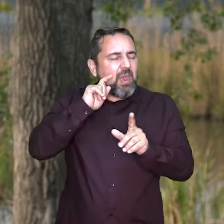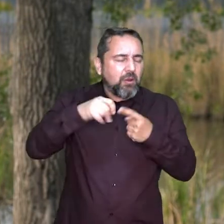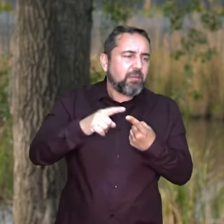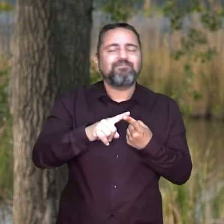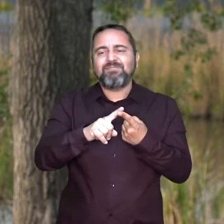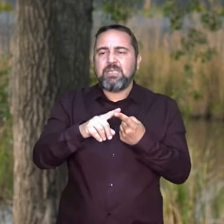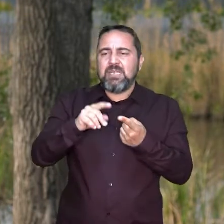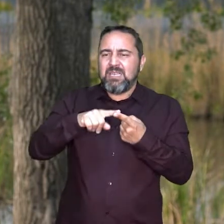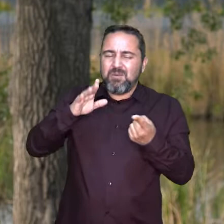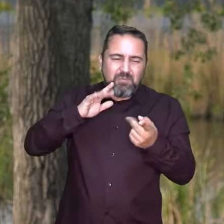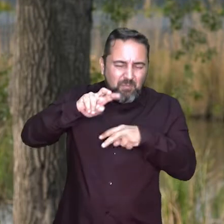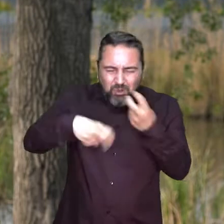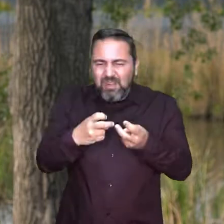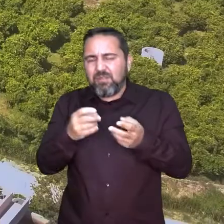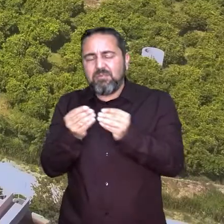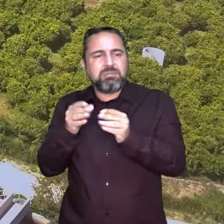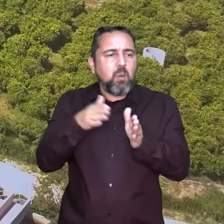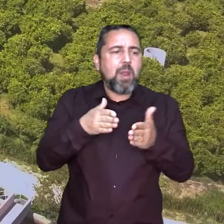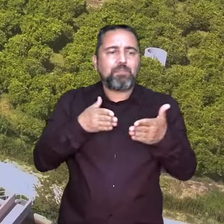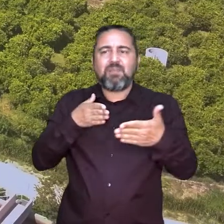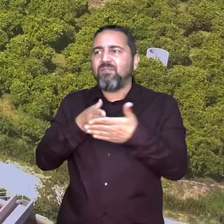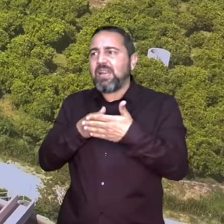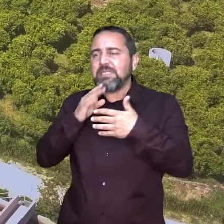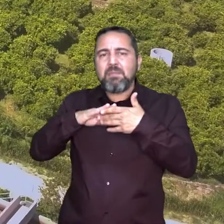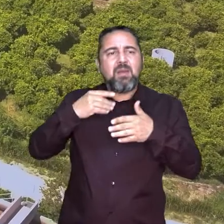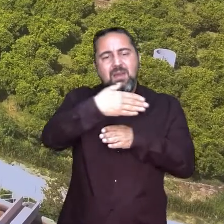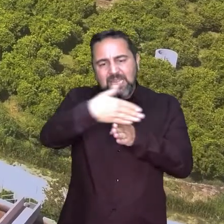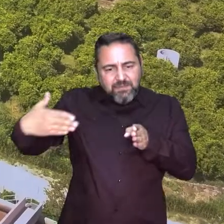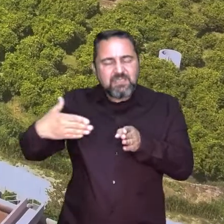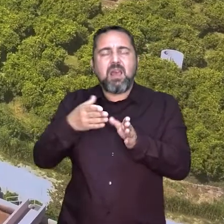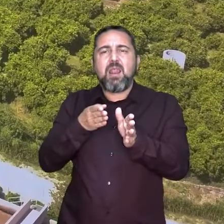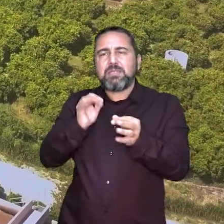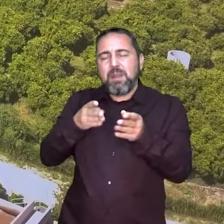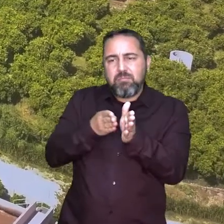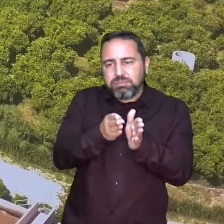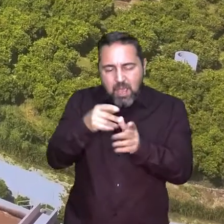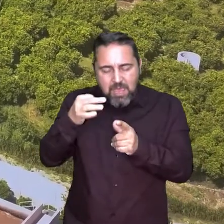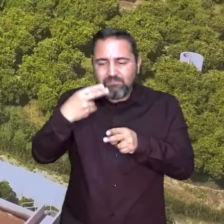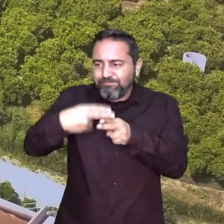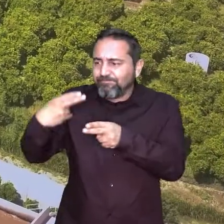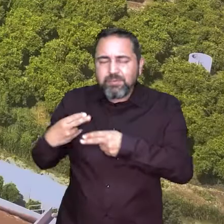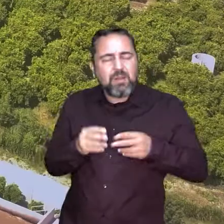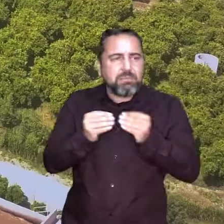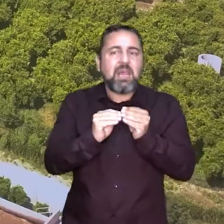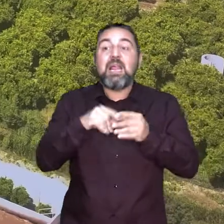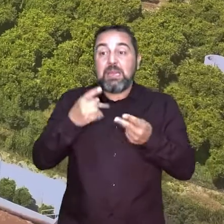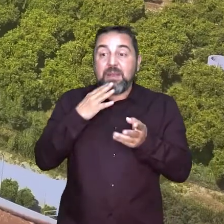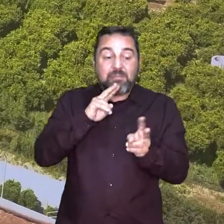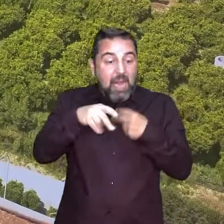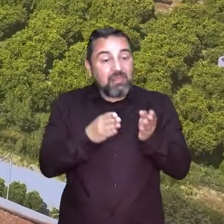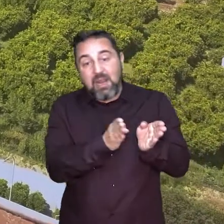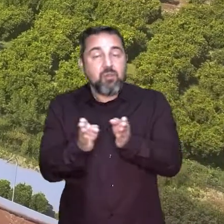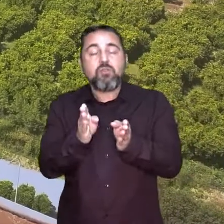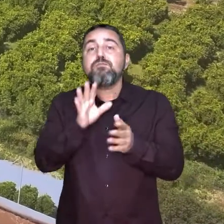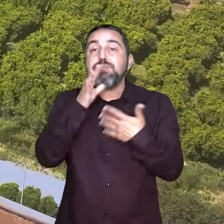ecológico de los mismos. Incisiones en los ríos, alteraciones morfológicas, barreras longitudinales, barreras transversales... También existen